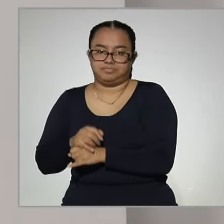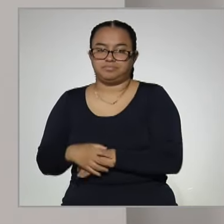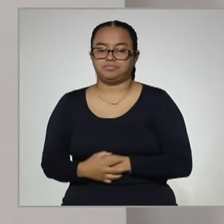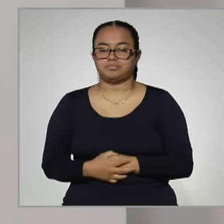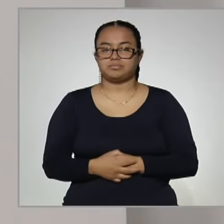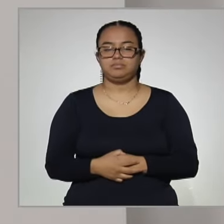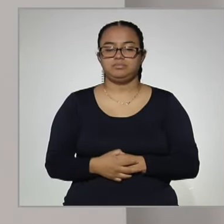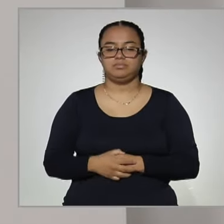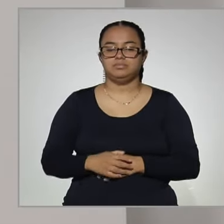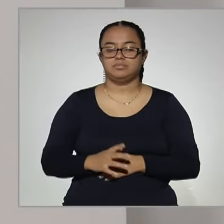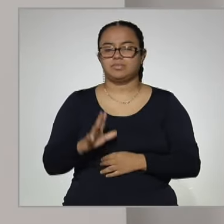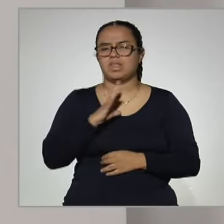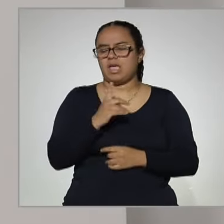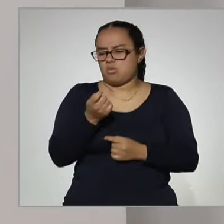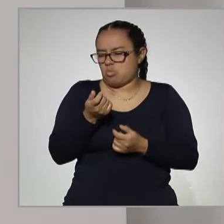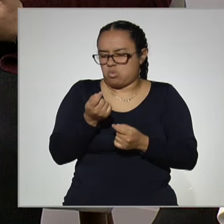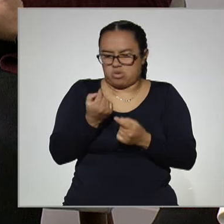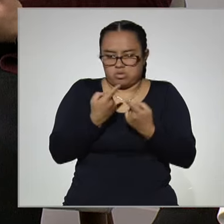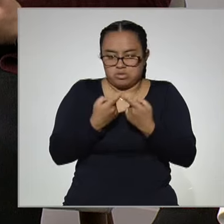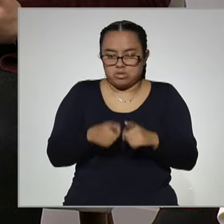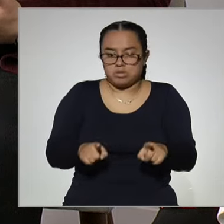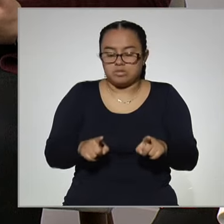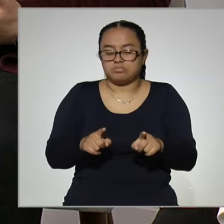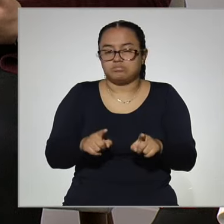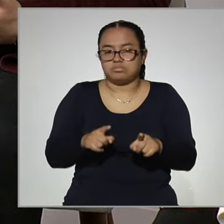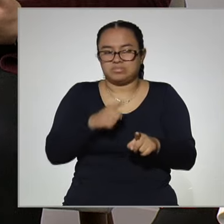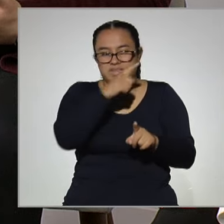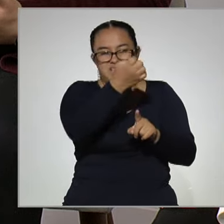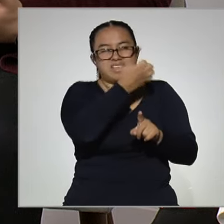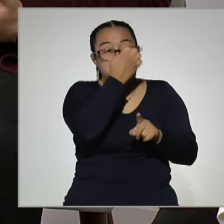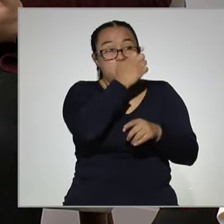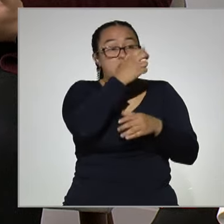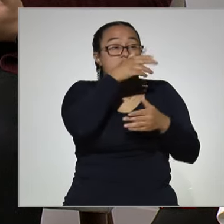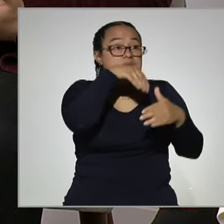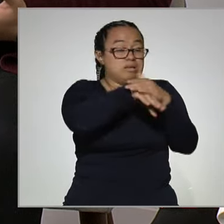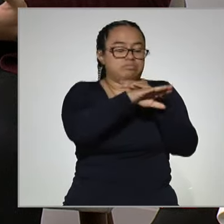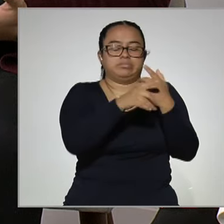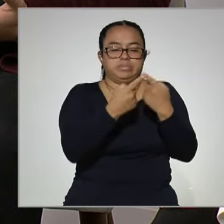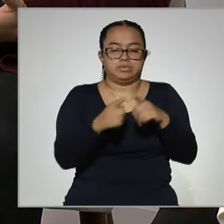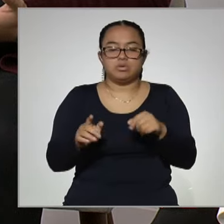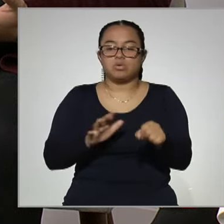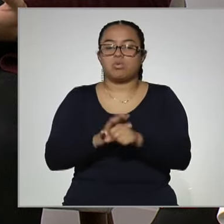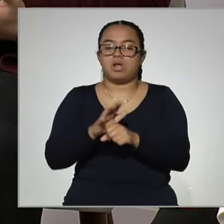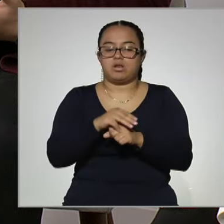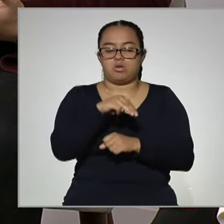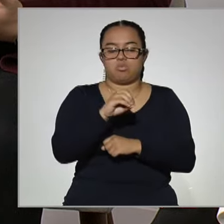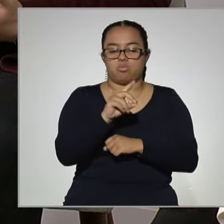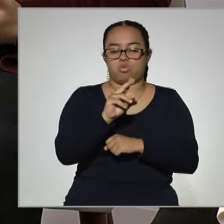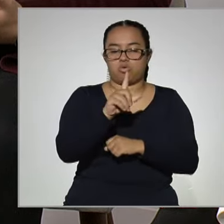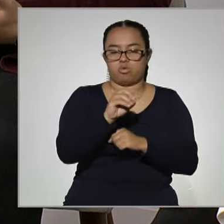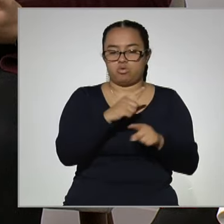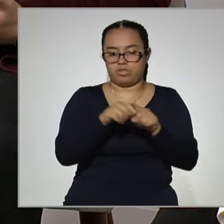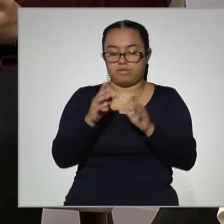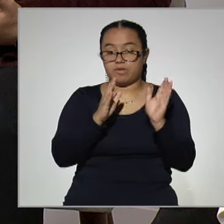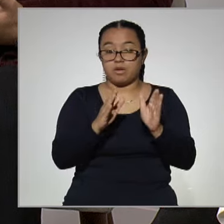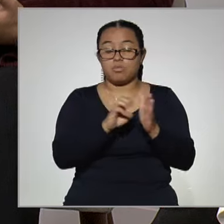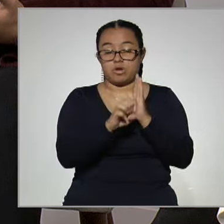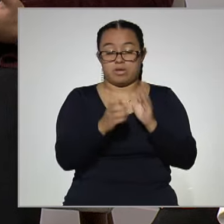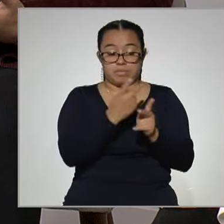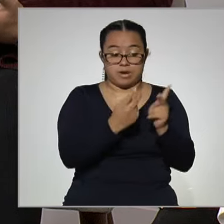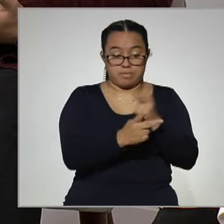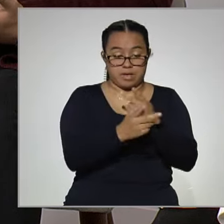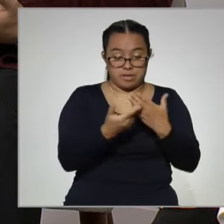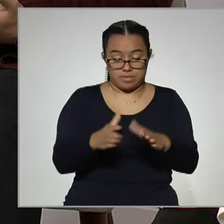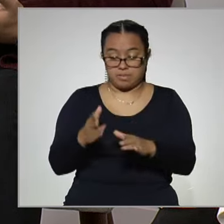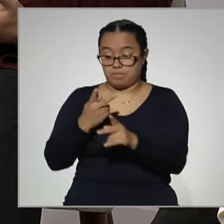Entonces, tienen diferencias principalmente con los sistemas escolarizados. Una es el sistema modular. Por ejemplo, tanto en prepa abierta